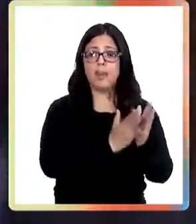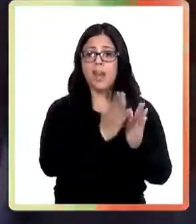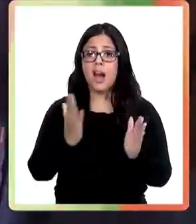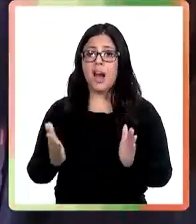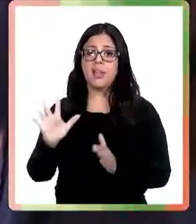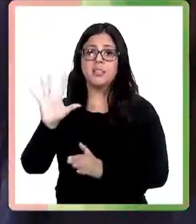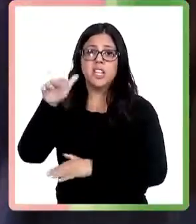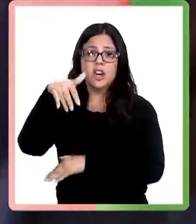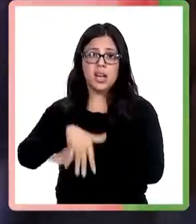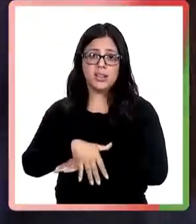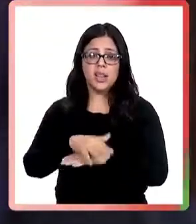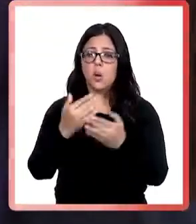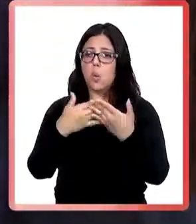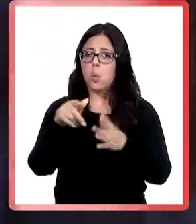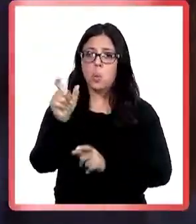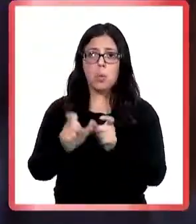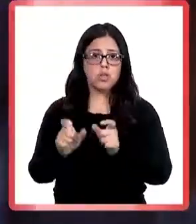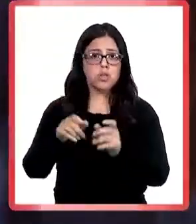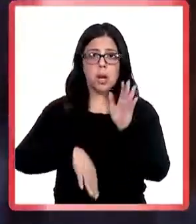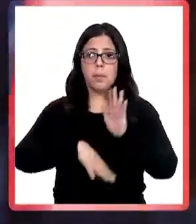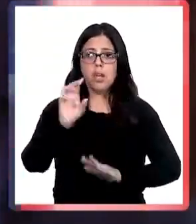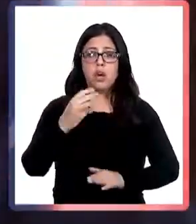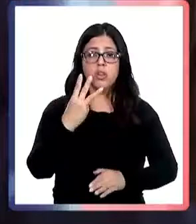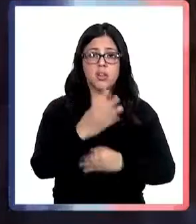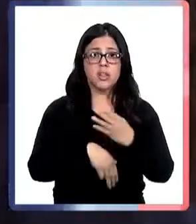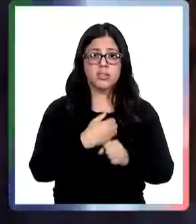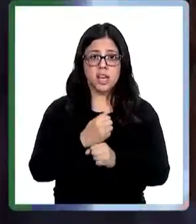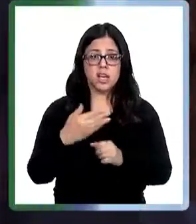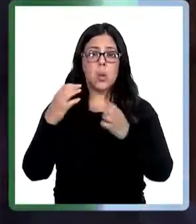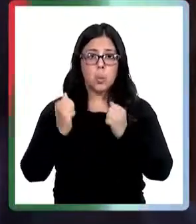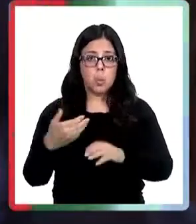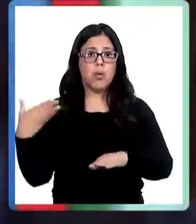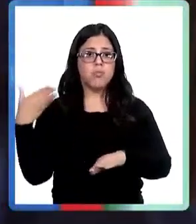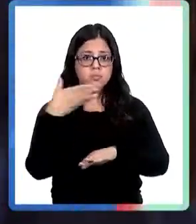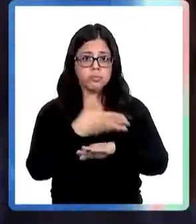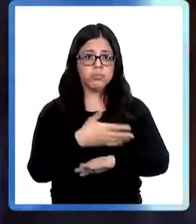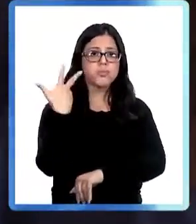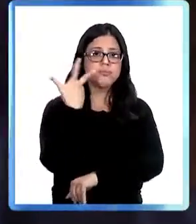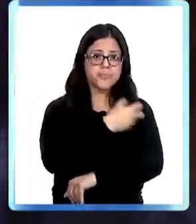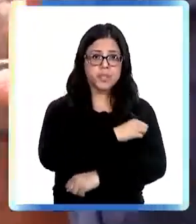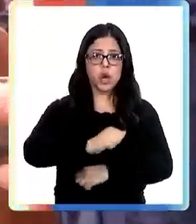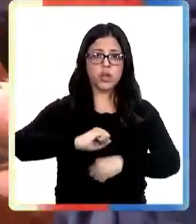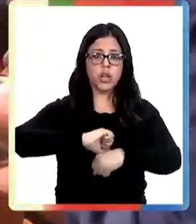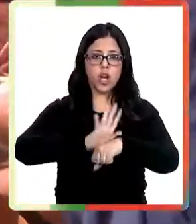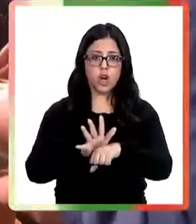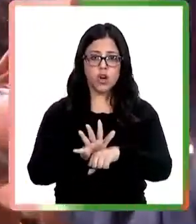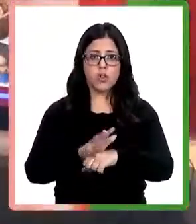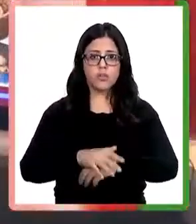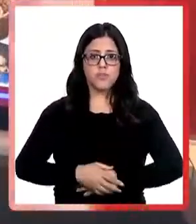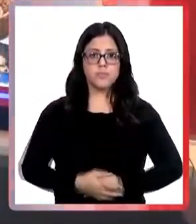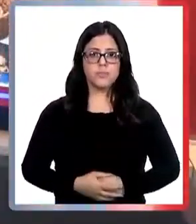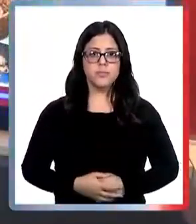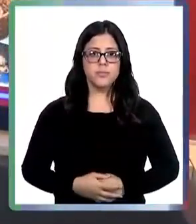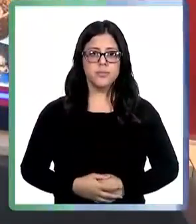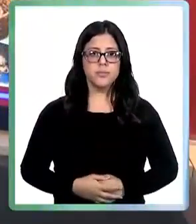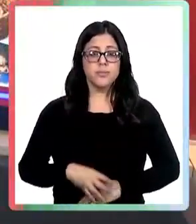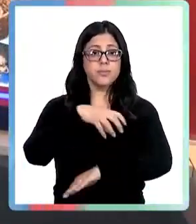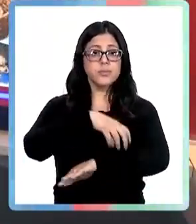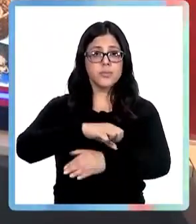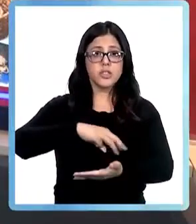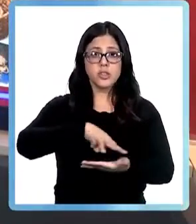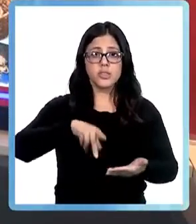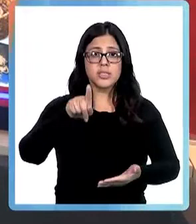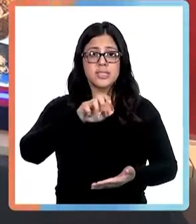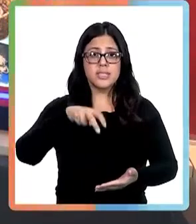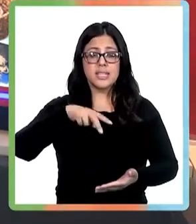17 horas donde cualquier persona mayor de 3 años puede acudir a vacunarse contra el COVID-19. En el Maule